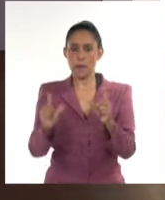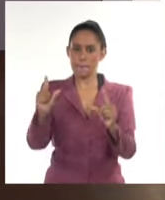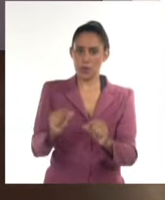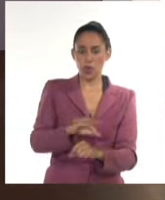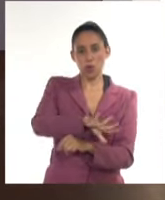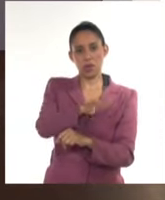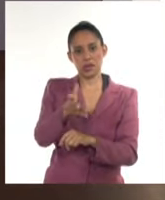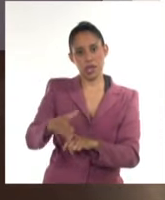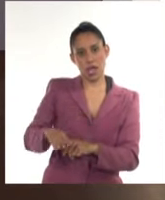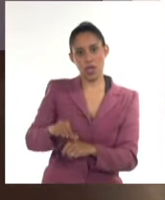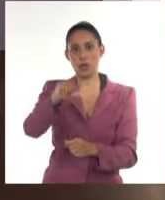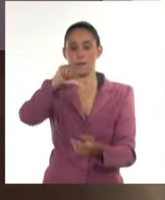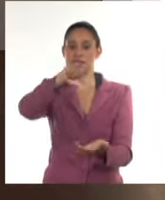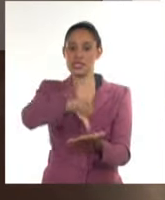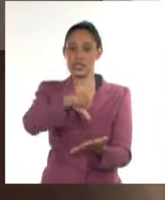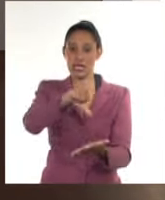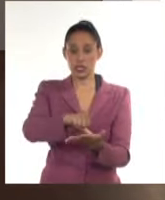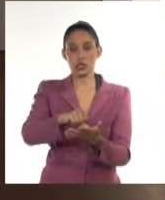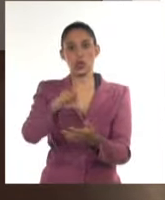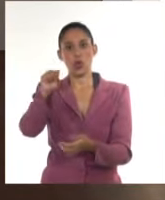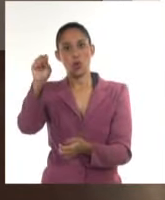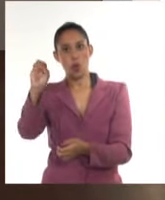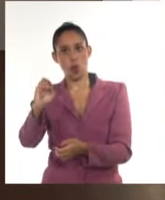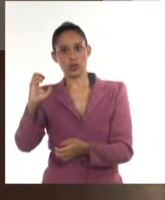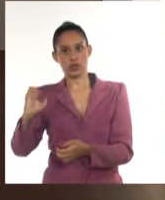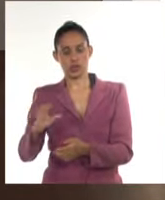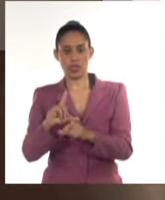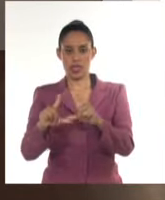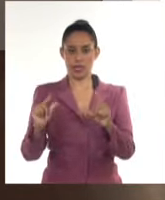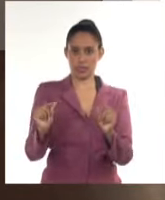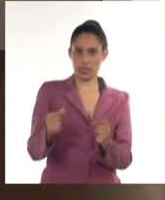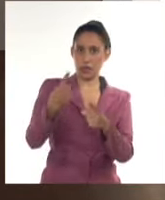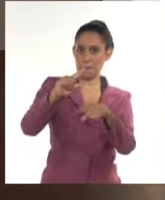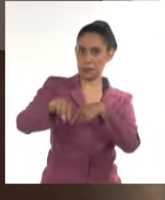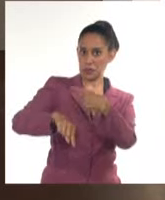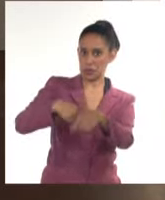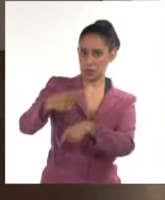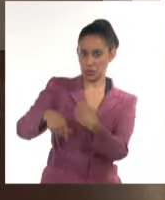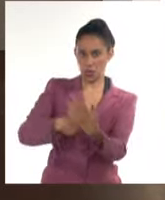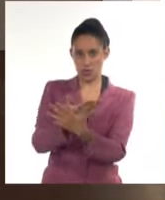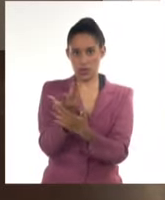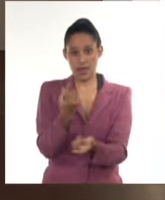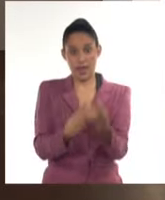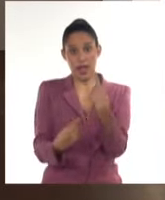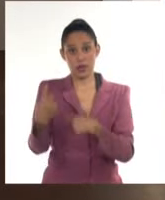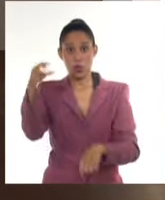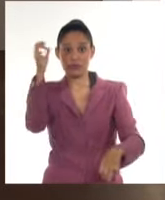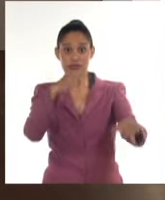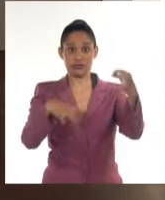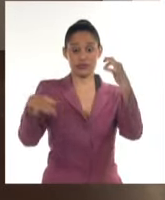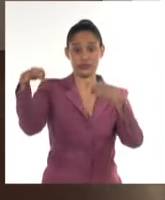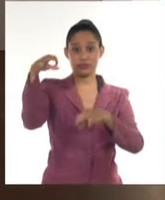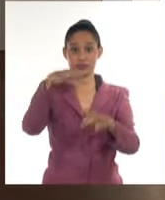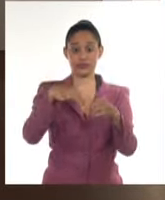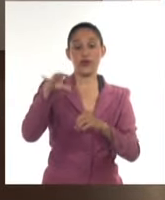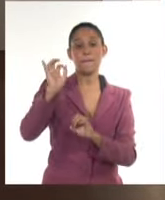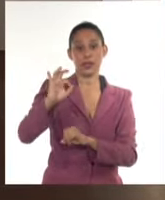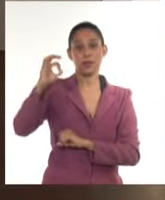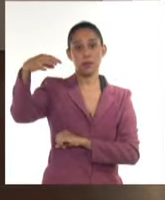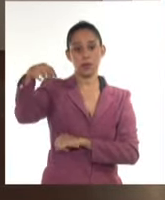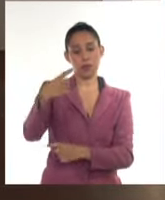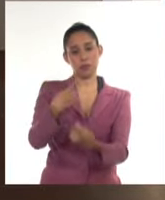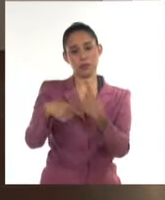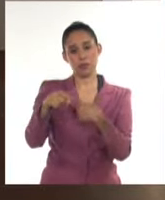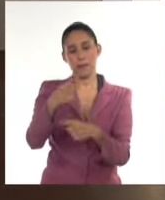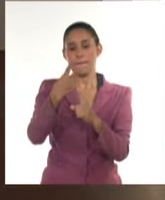occidente y centro. Y en los próximos días, observen ustedes que habrá algún chubasco aislado, tan solo, pero